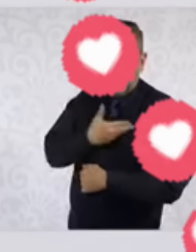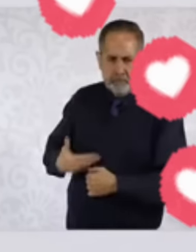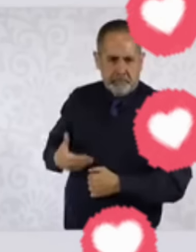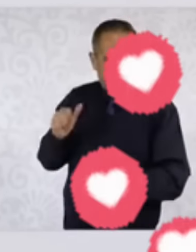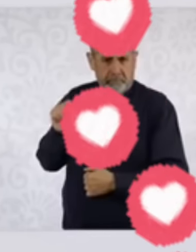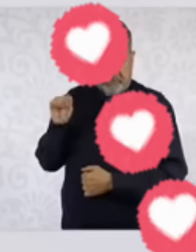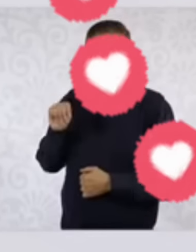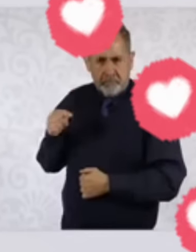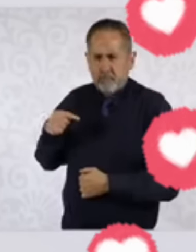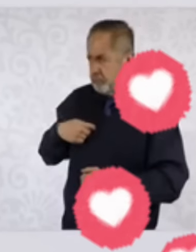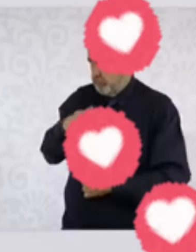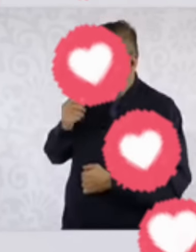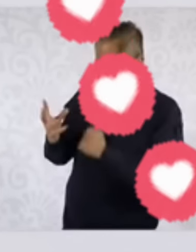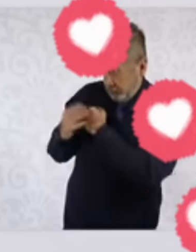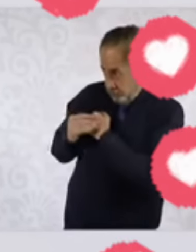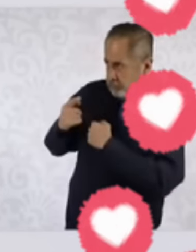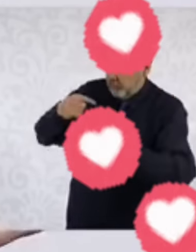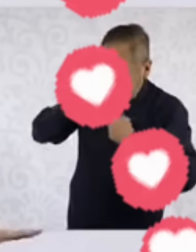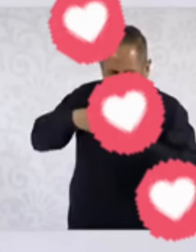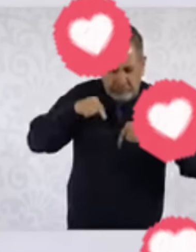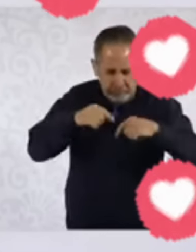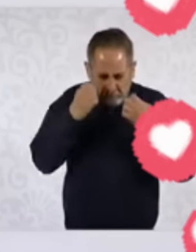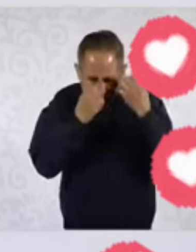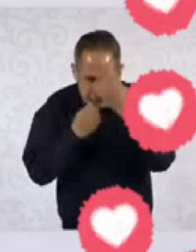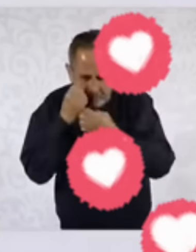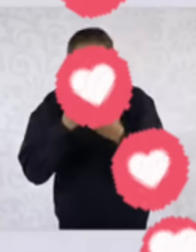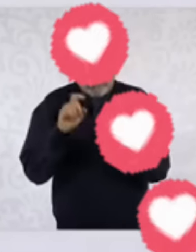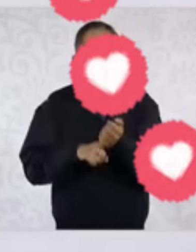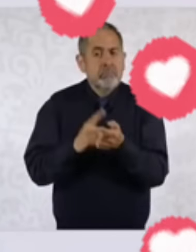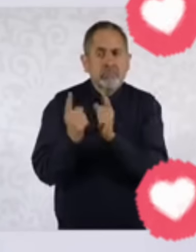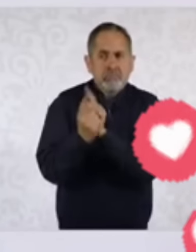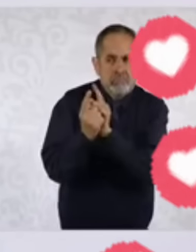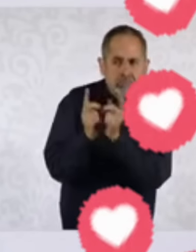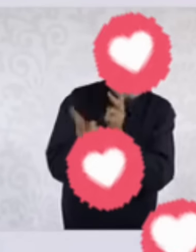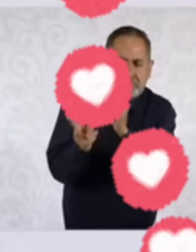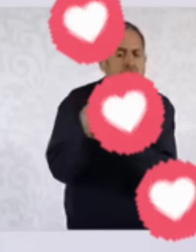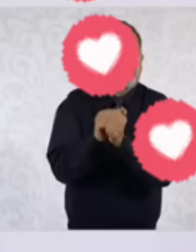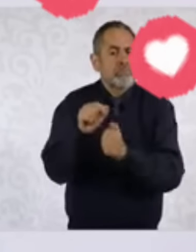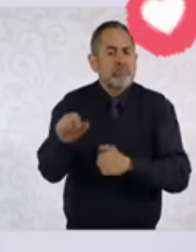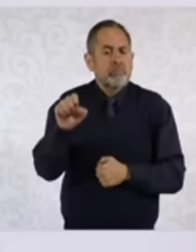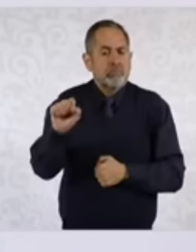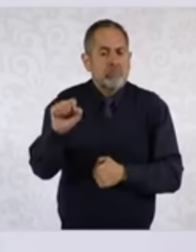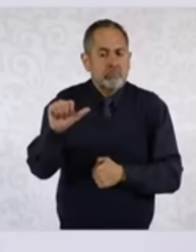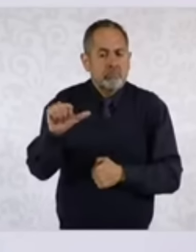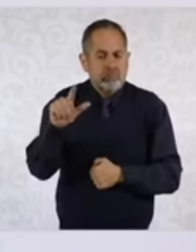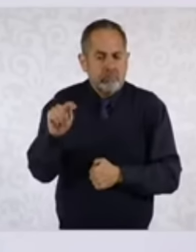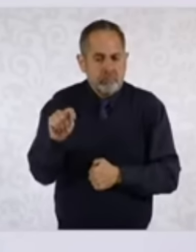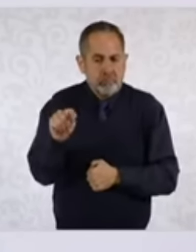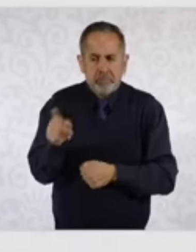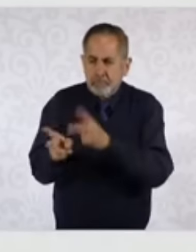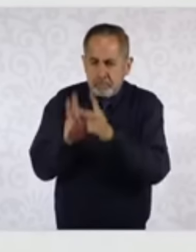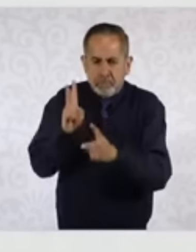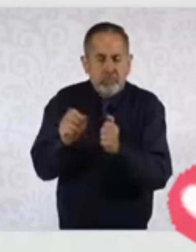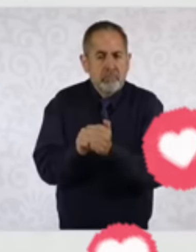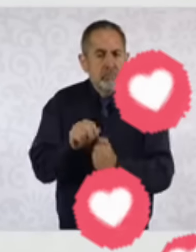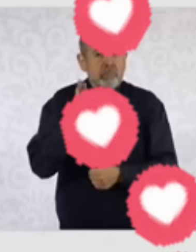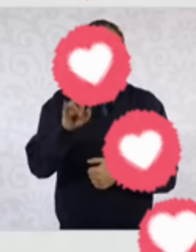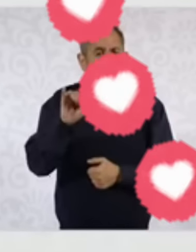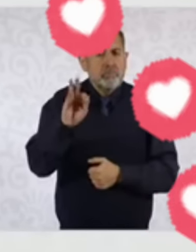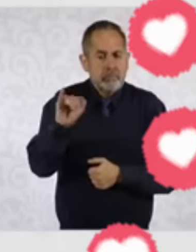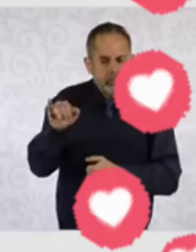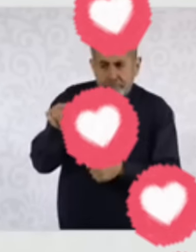en su momento, con el SAT. Y estamos trabajando ya con la UIF, se queda